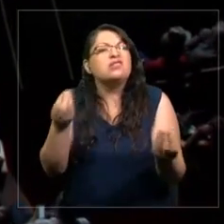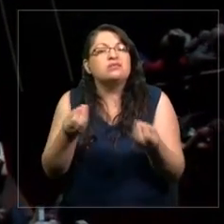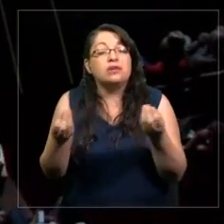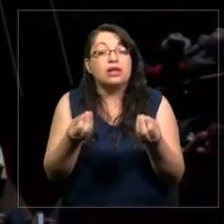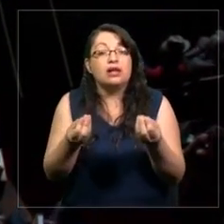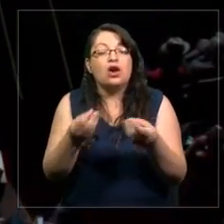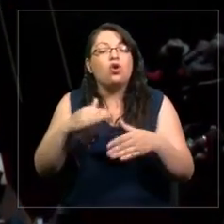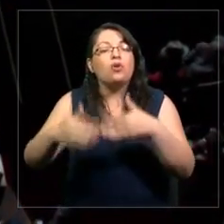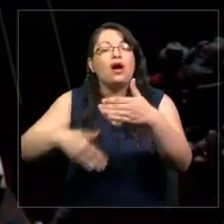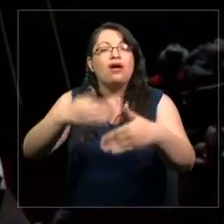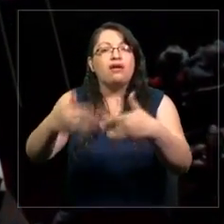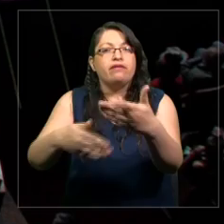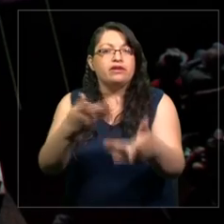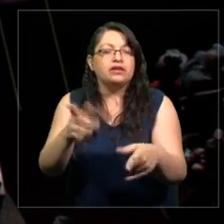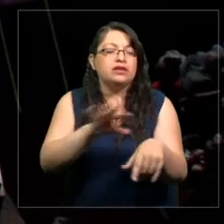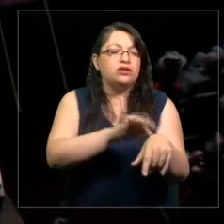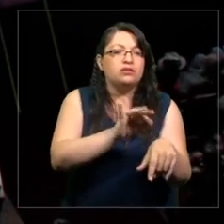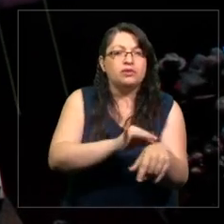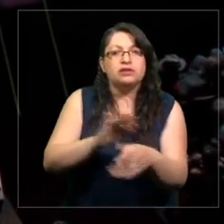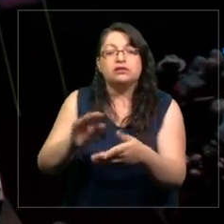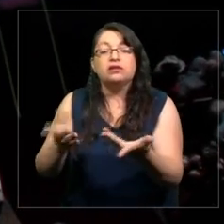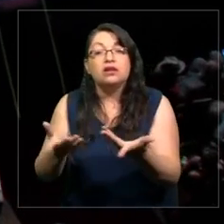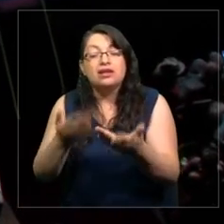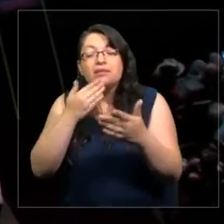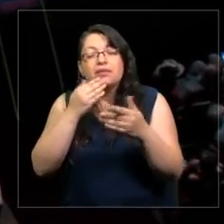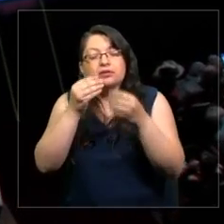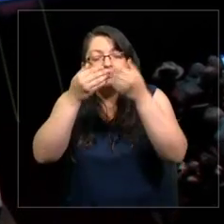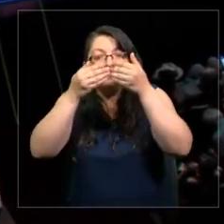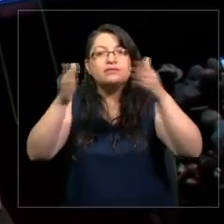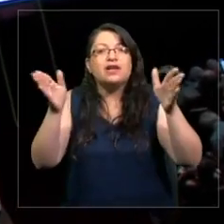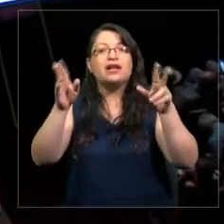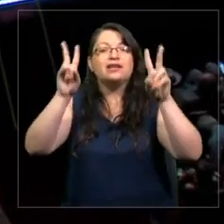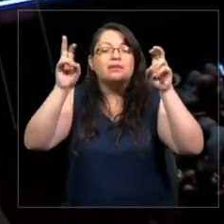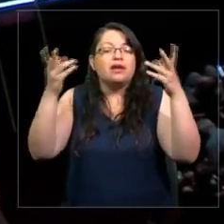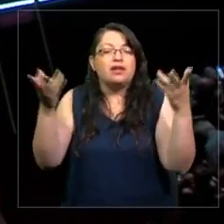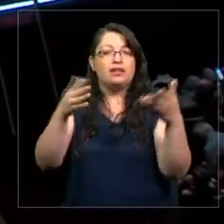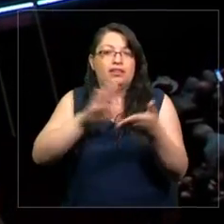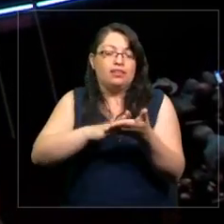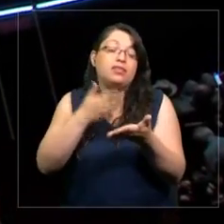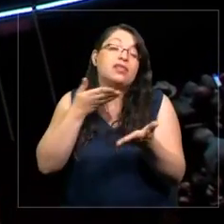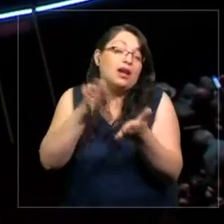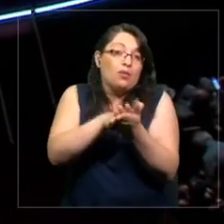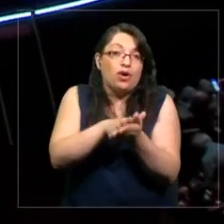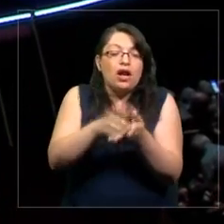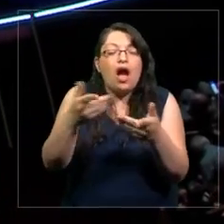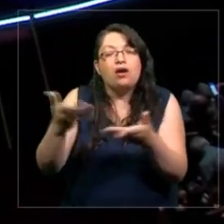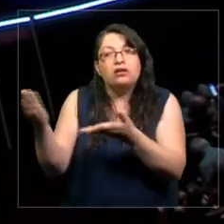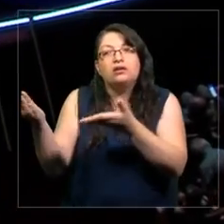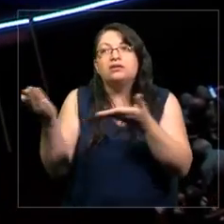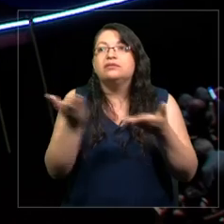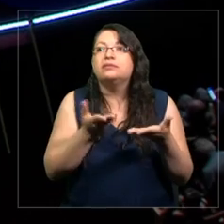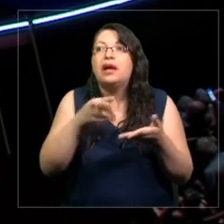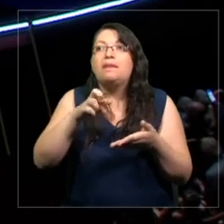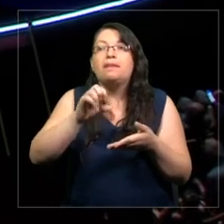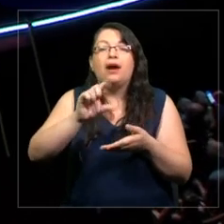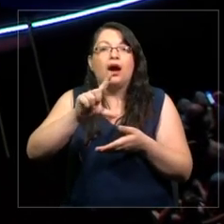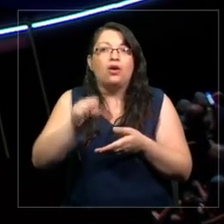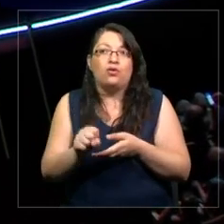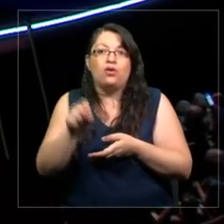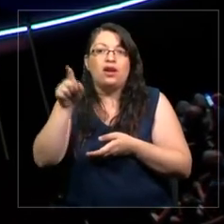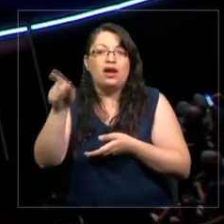avances en la medicina amplían nuestras miradas sobre el misterio de la muerte. A continuación recibimos a Paula Espinosa,